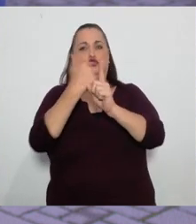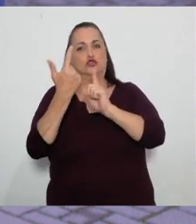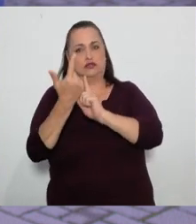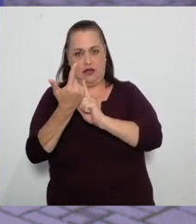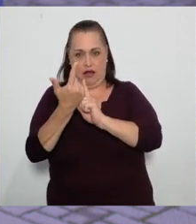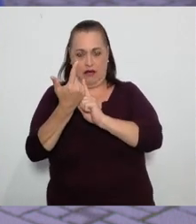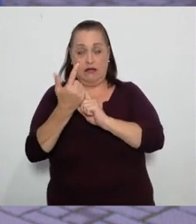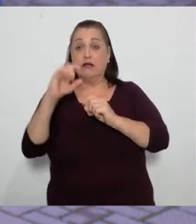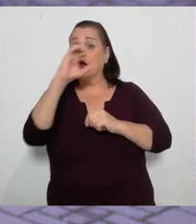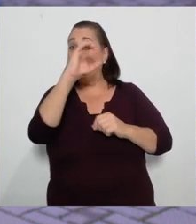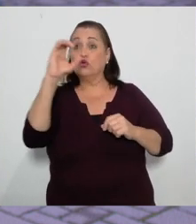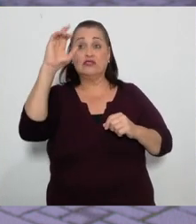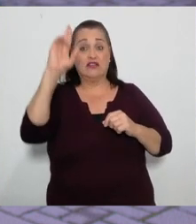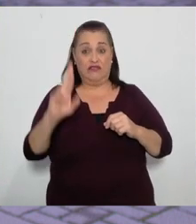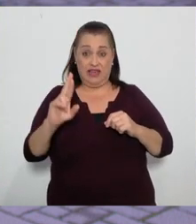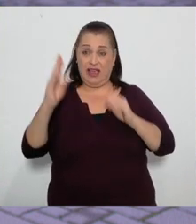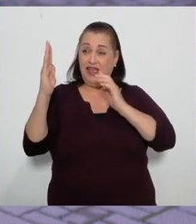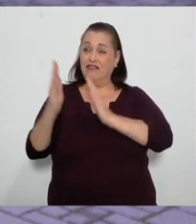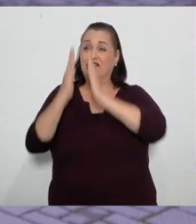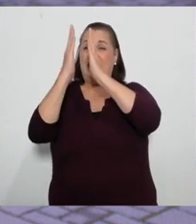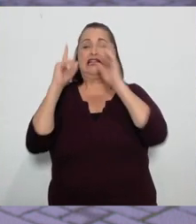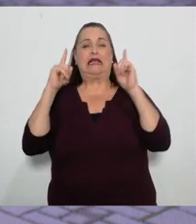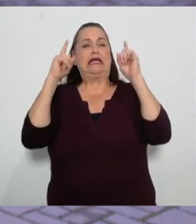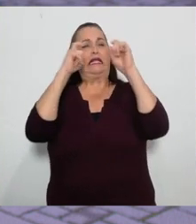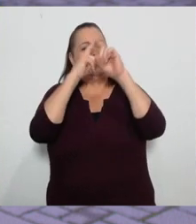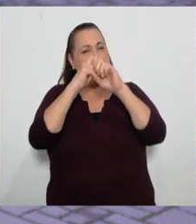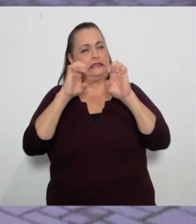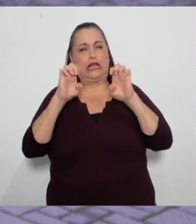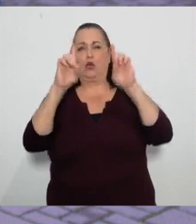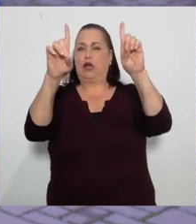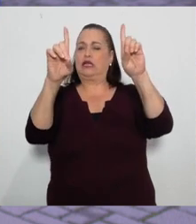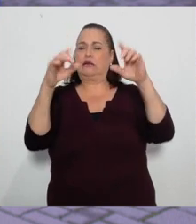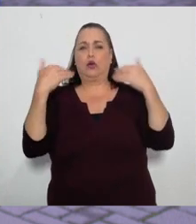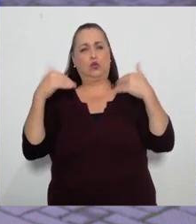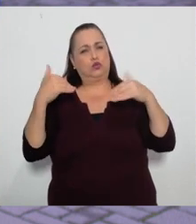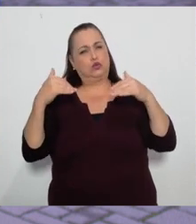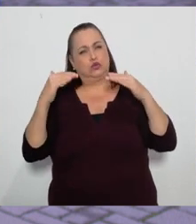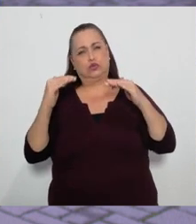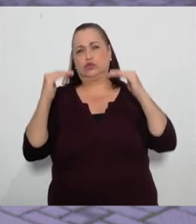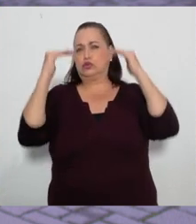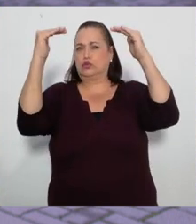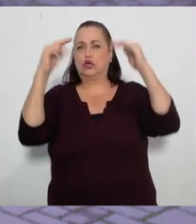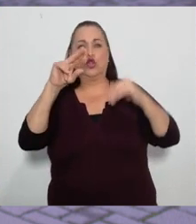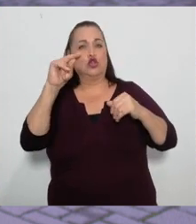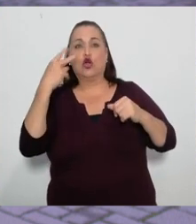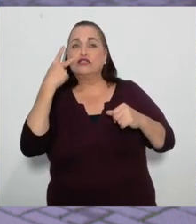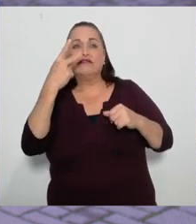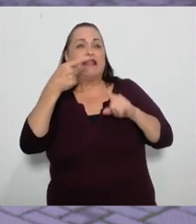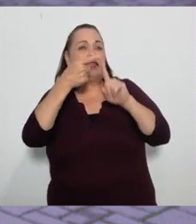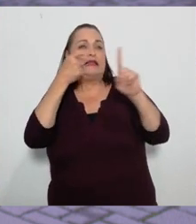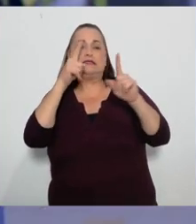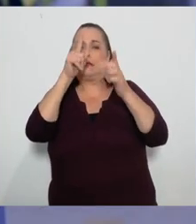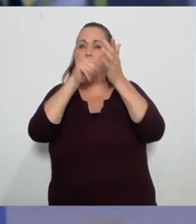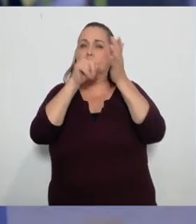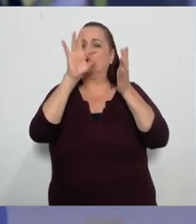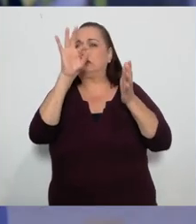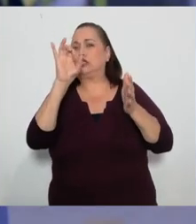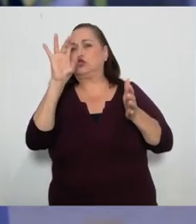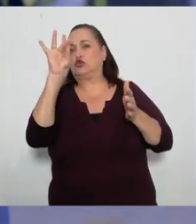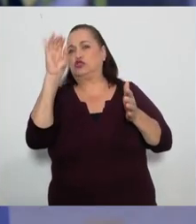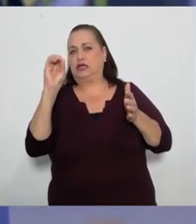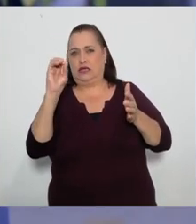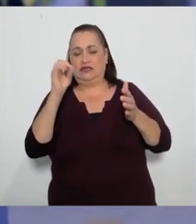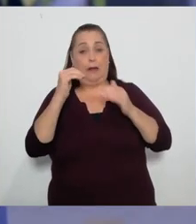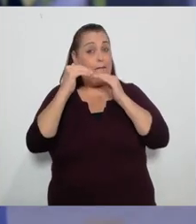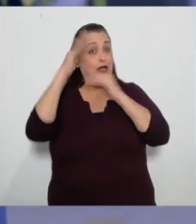Costa Rica enfrenta una crisis educativa de magnitud que no veíamos desde los años 80, cuando la